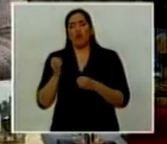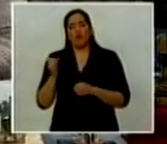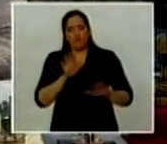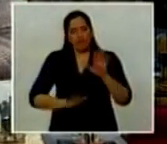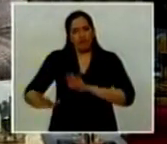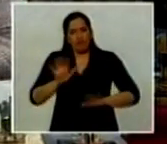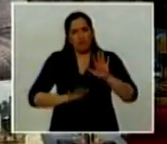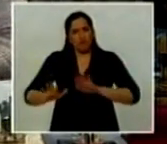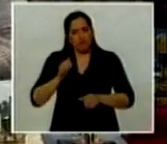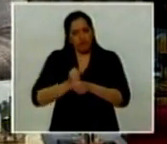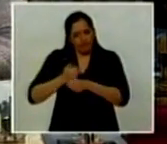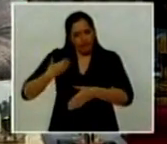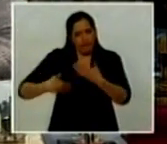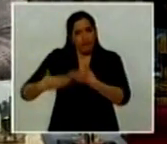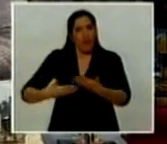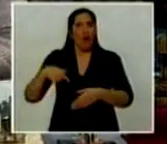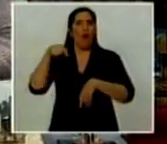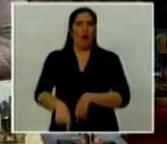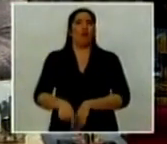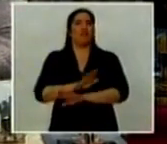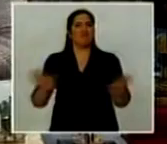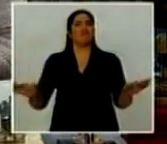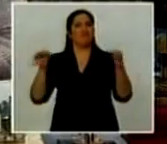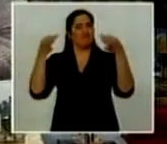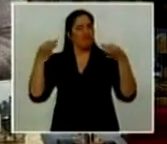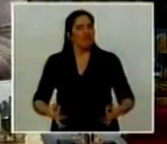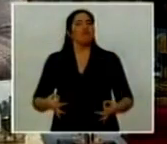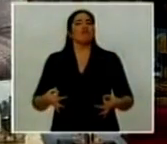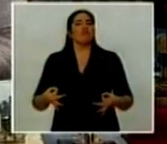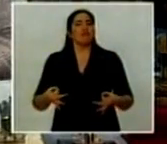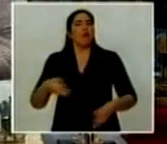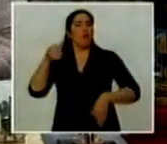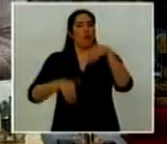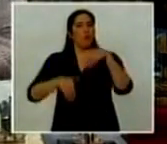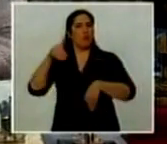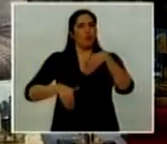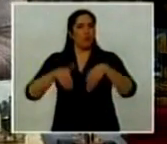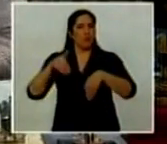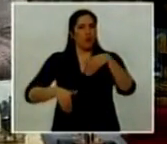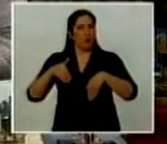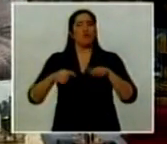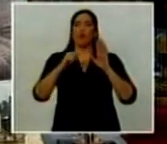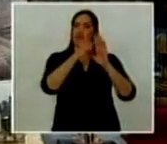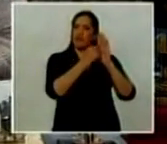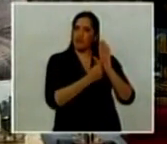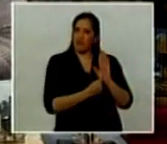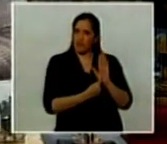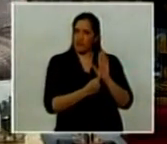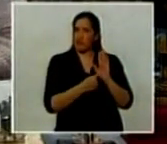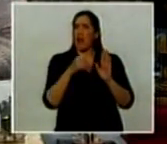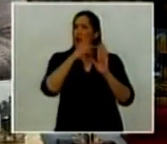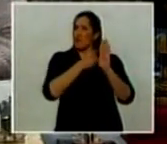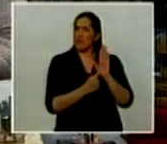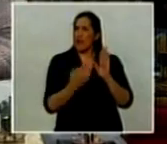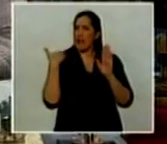proceso que termina y culmina hoy con esta exitosa votación de estos principios básicos